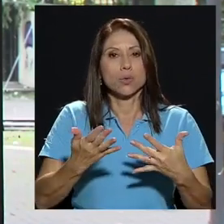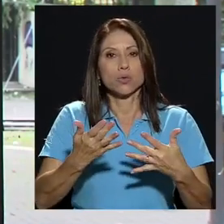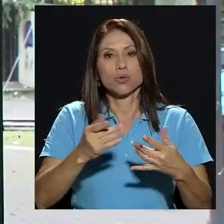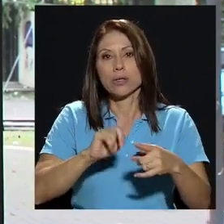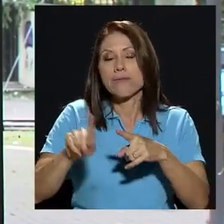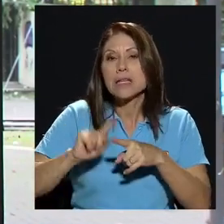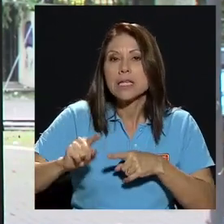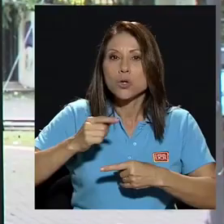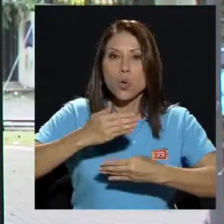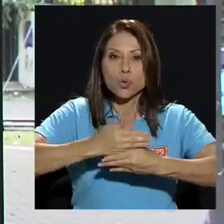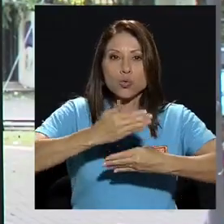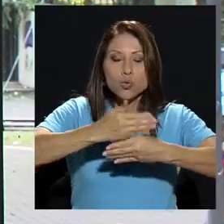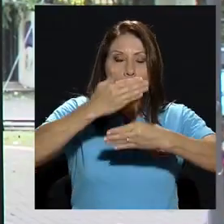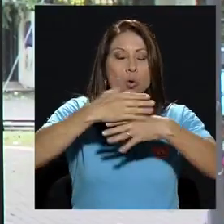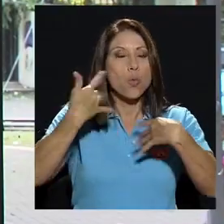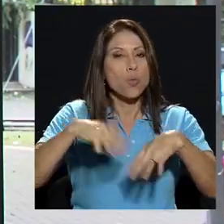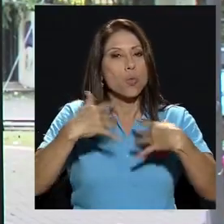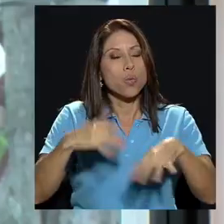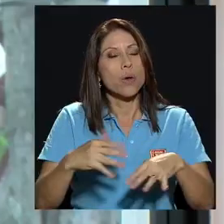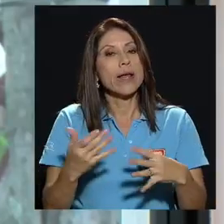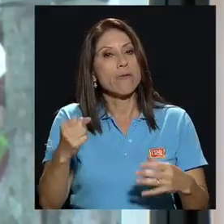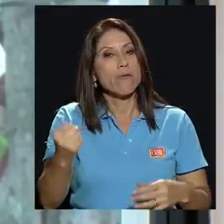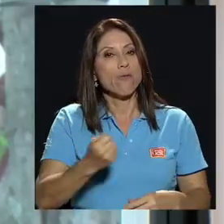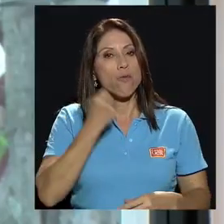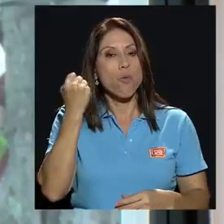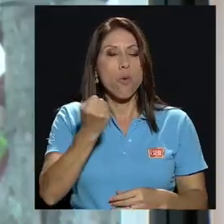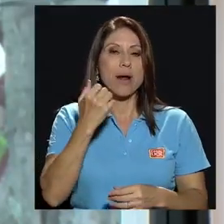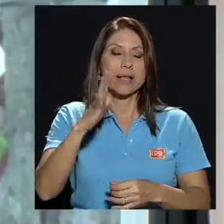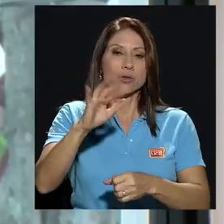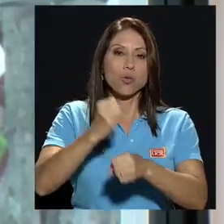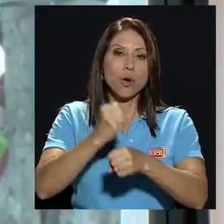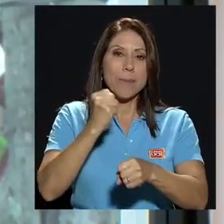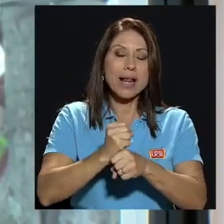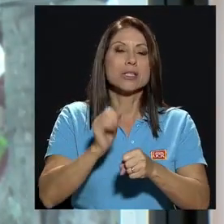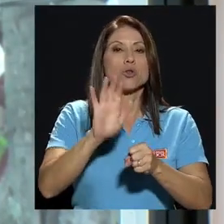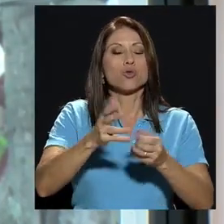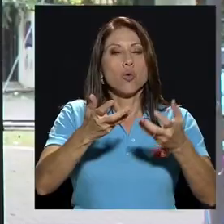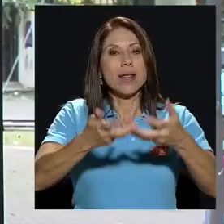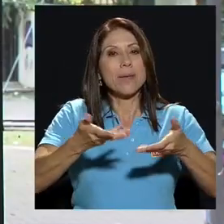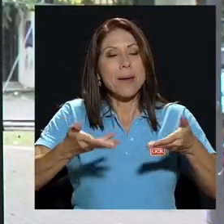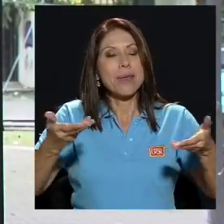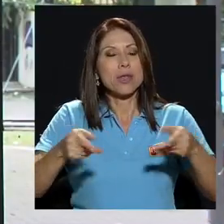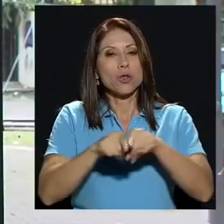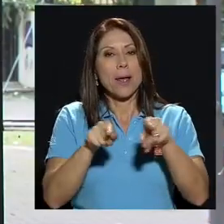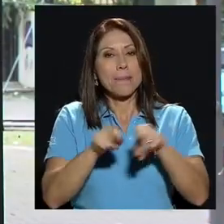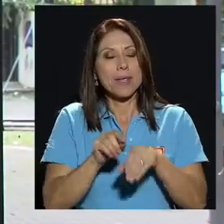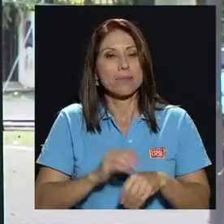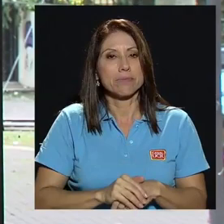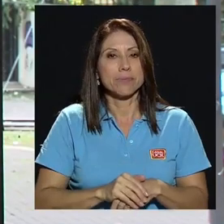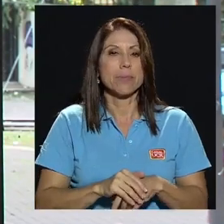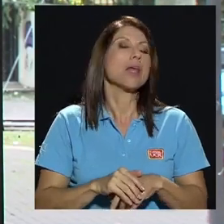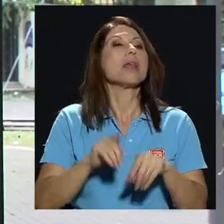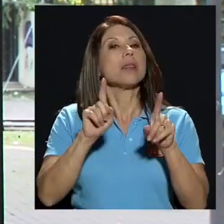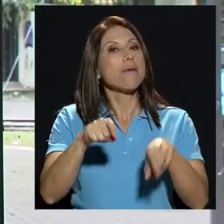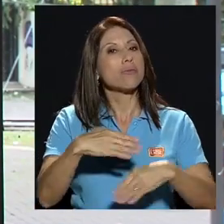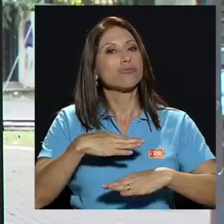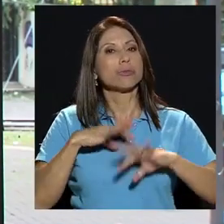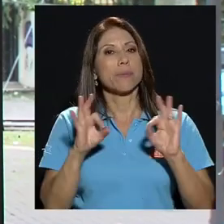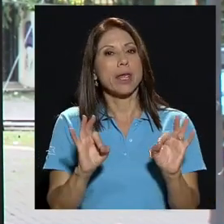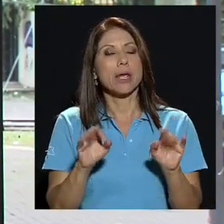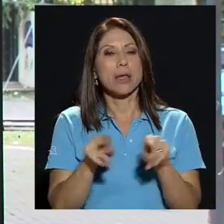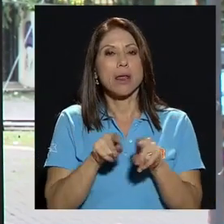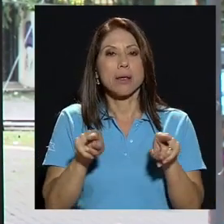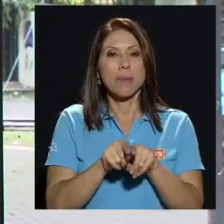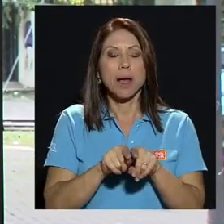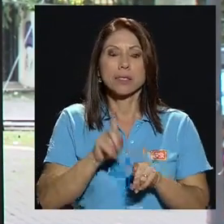compromisos de construcción son fuertes y su operación y equipamiento también. Deberemos descubrirlo bien y además tener